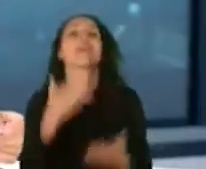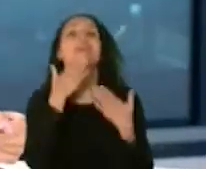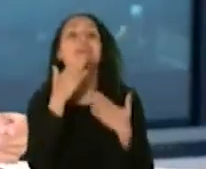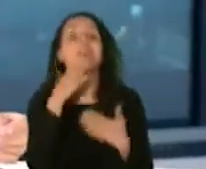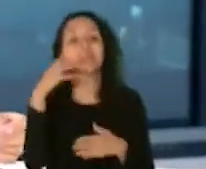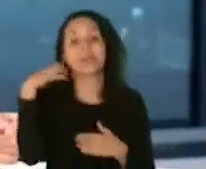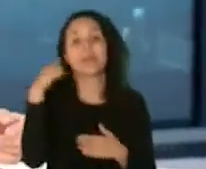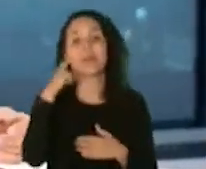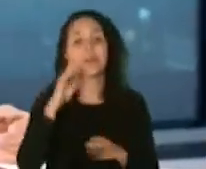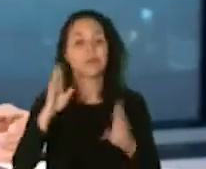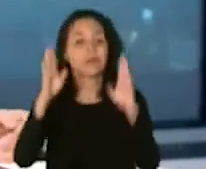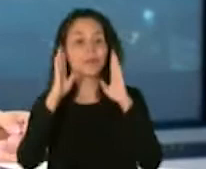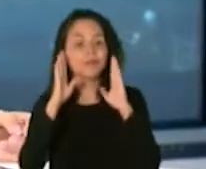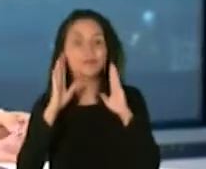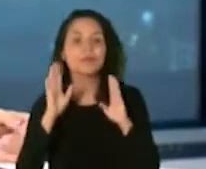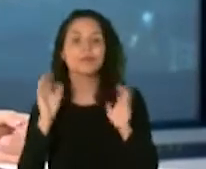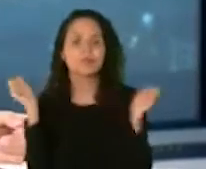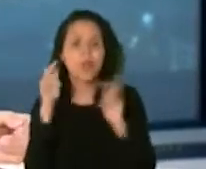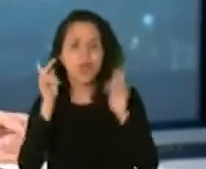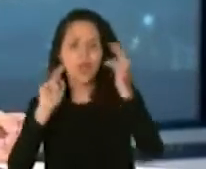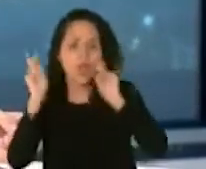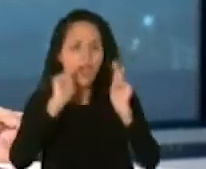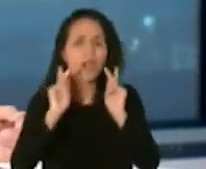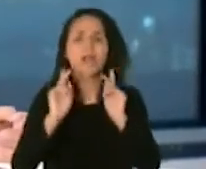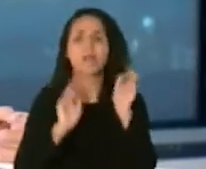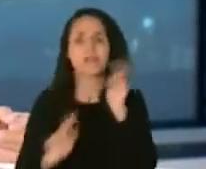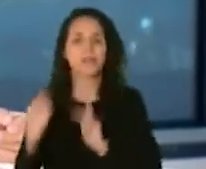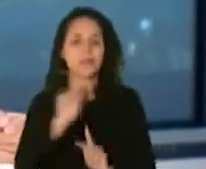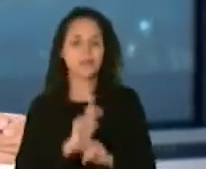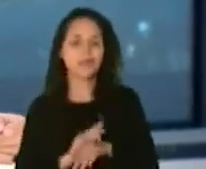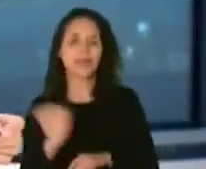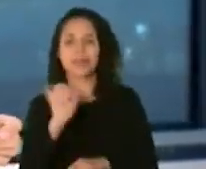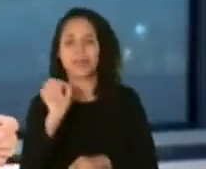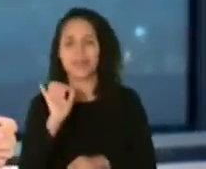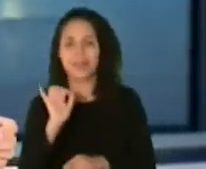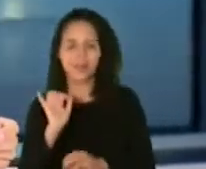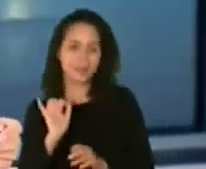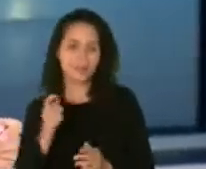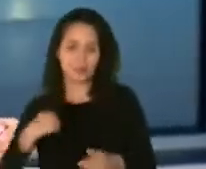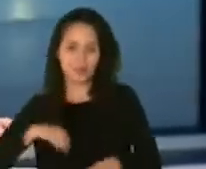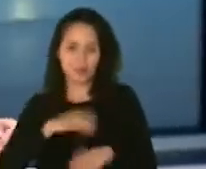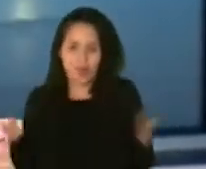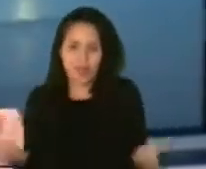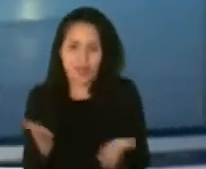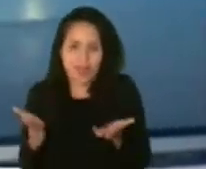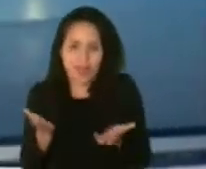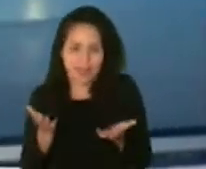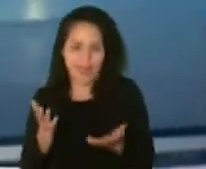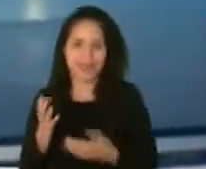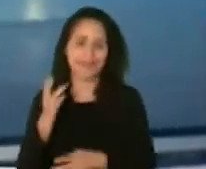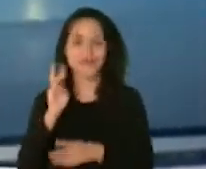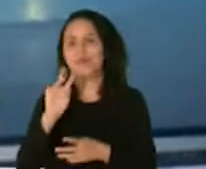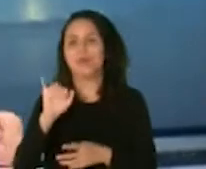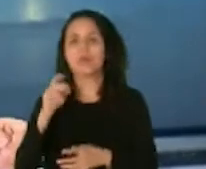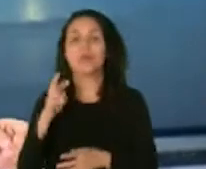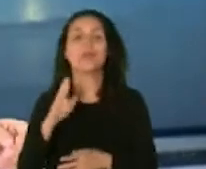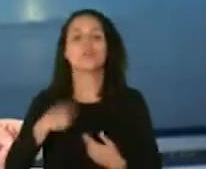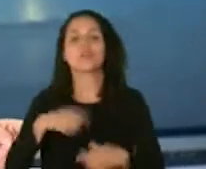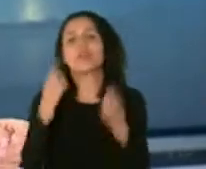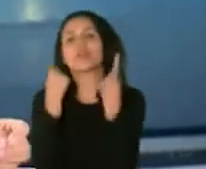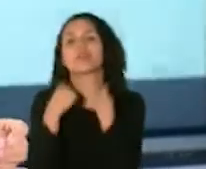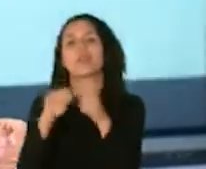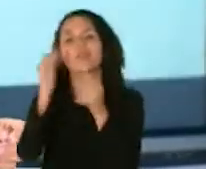al general por atender las preocupaciones de los televidentes y de todos los que estamos aquí en el estudio quienes tratamos de ser